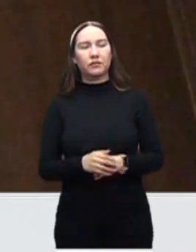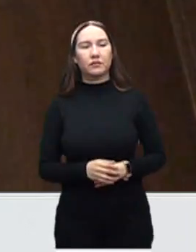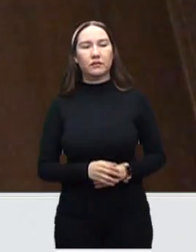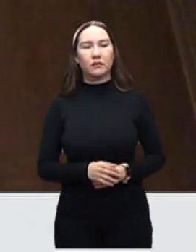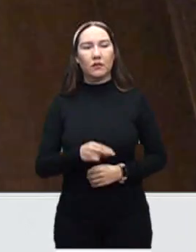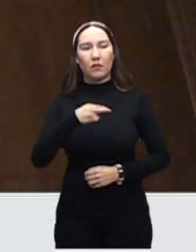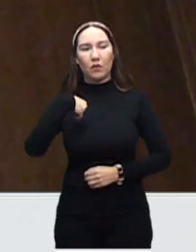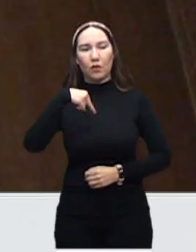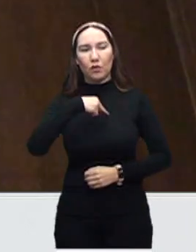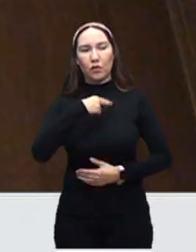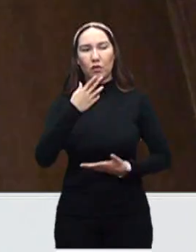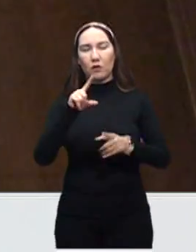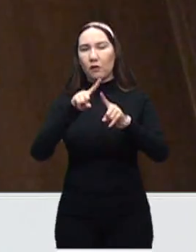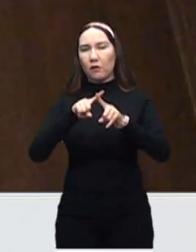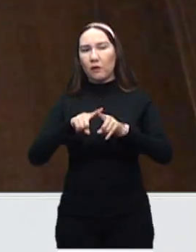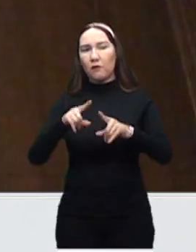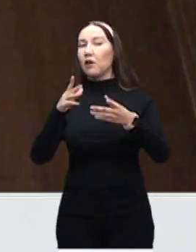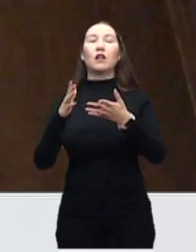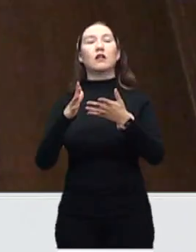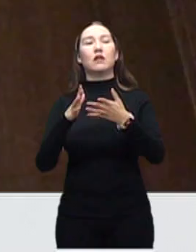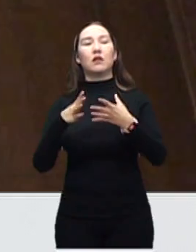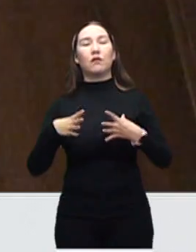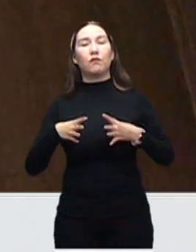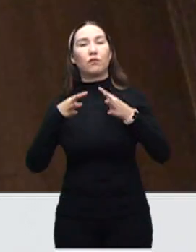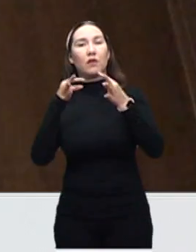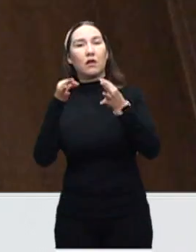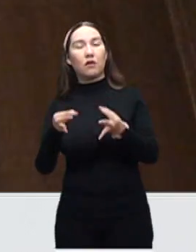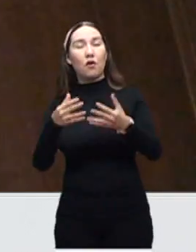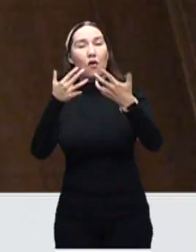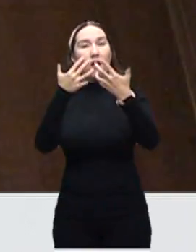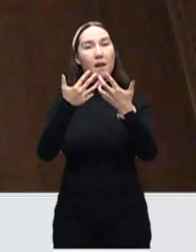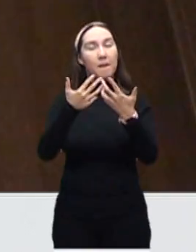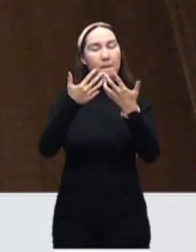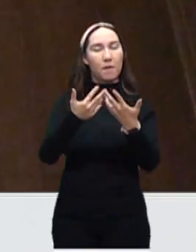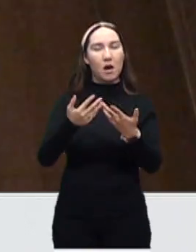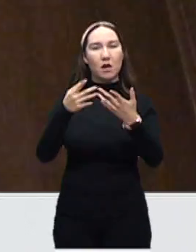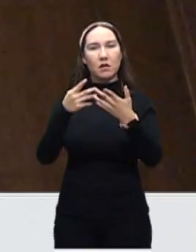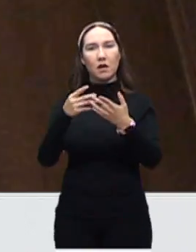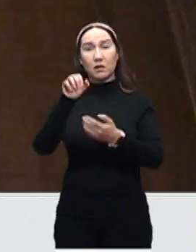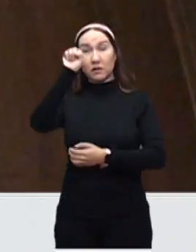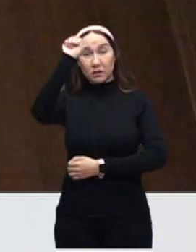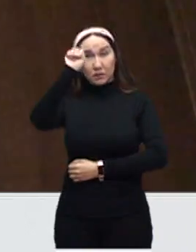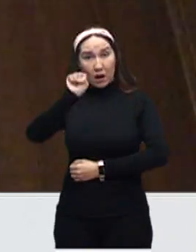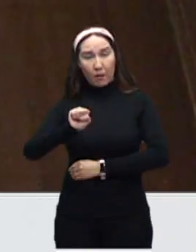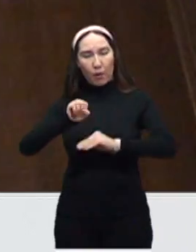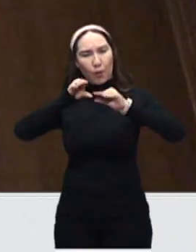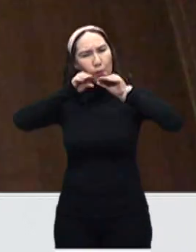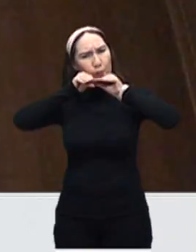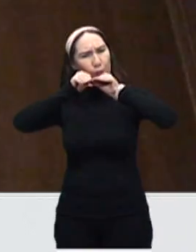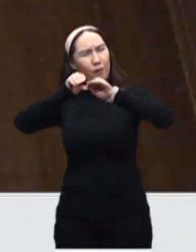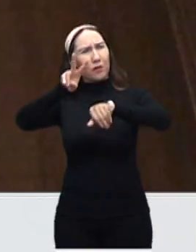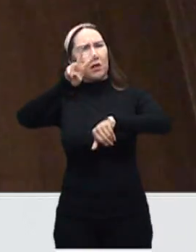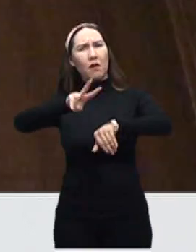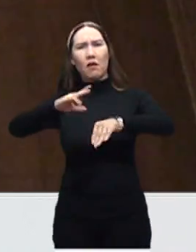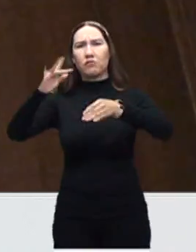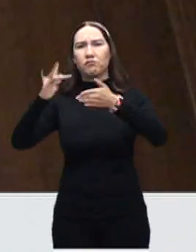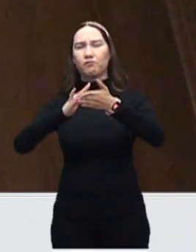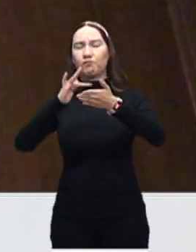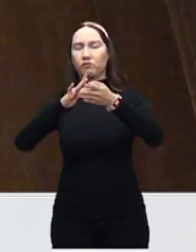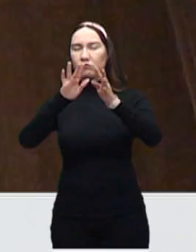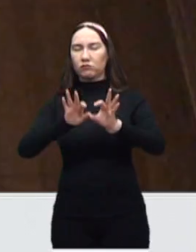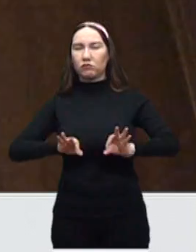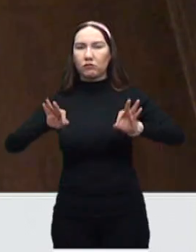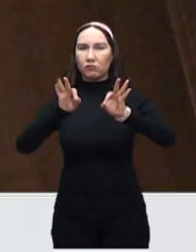apoyos de fundaciones, de empresas, lo hemos reportado los días sábado, ha habido una gran solidaridad y esto es